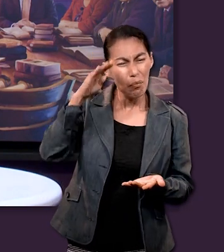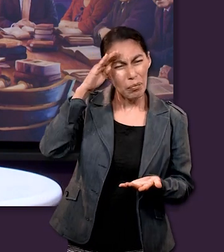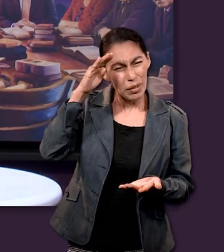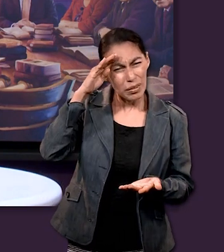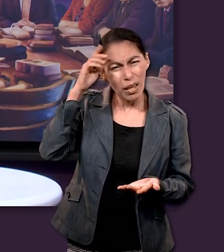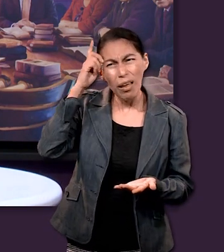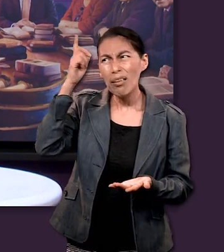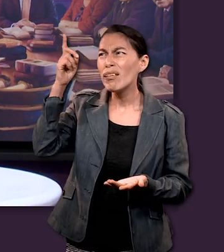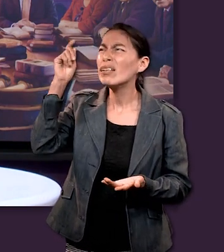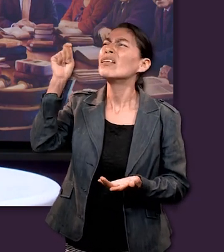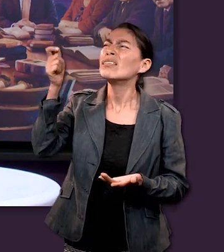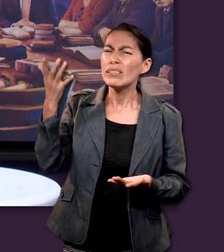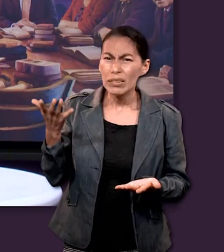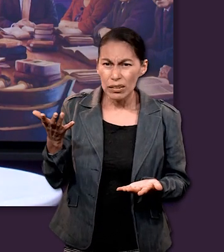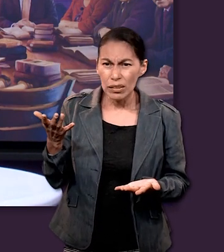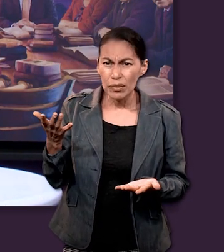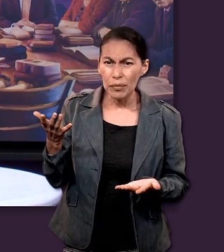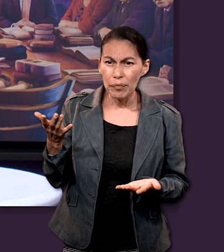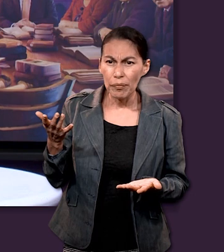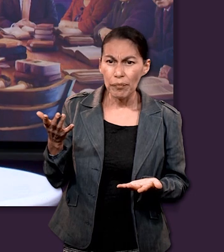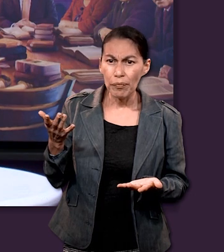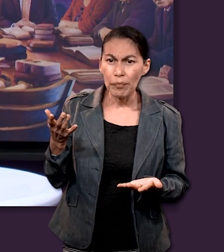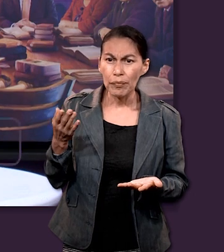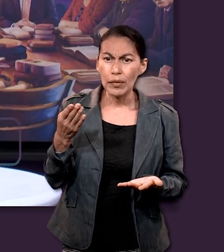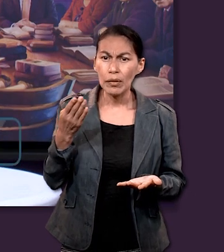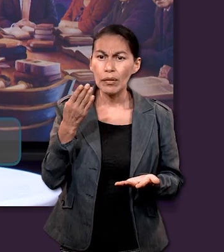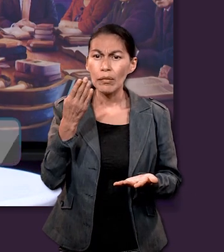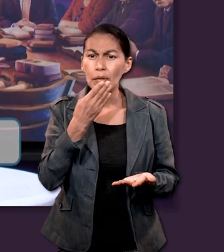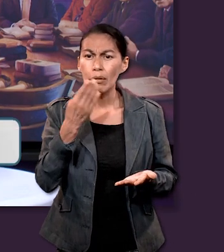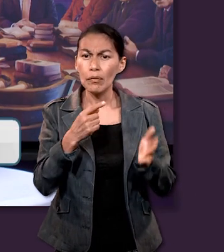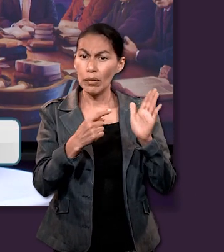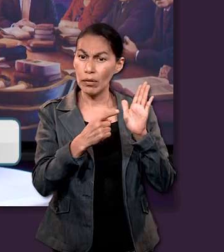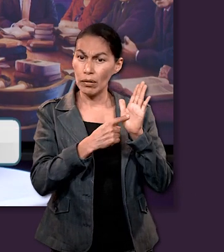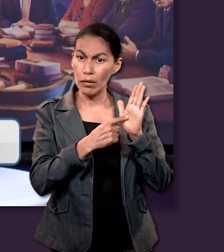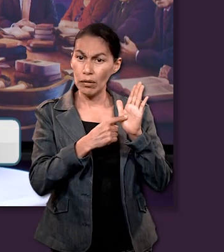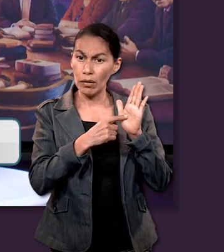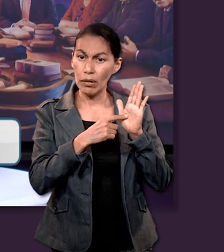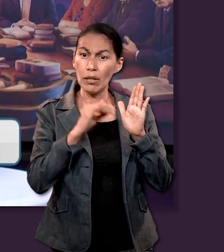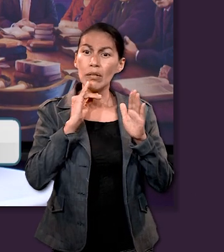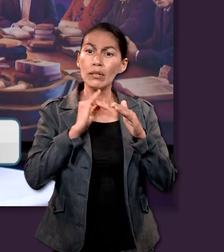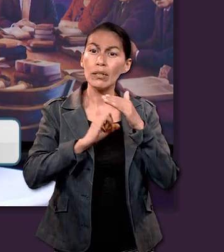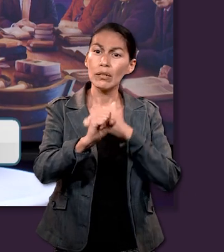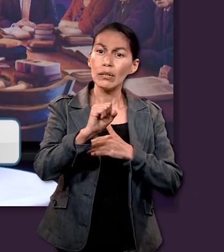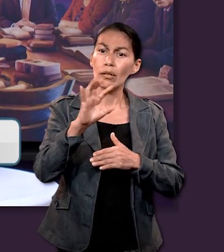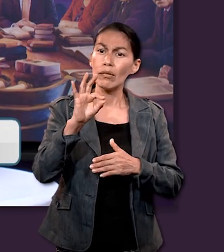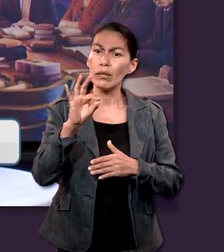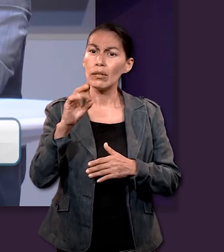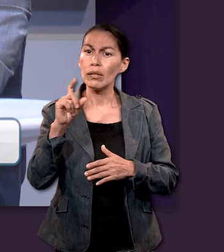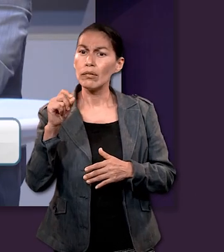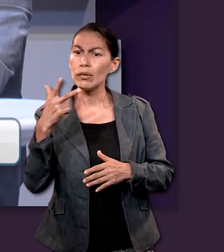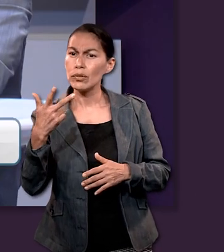empezar por validar quién es Dios el texto de cuestión dice no has sabido no has oído que Dios es